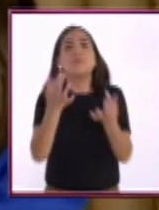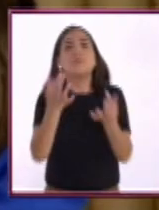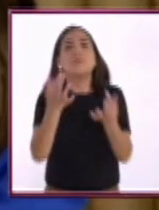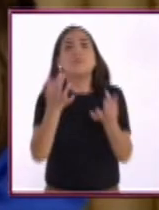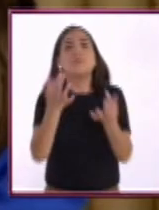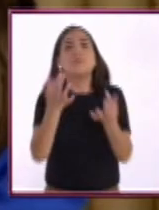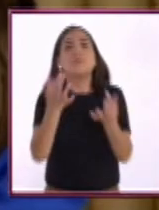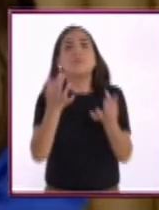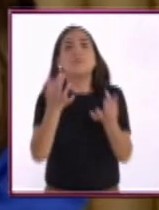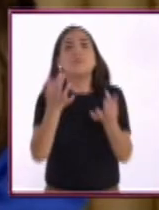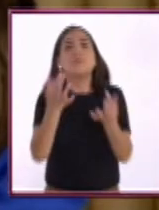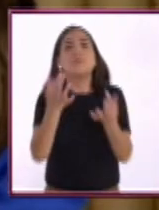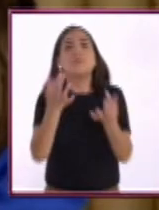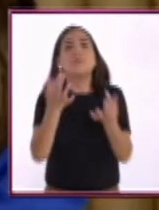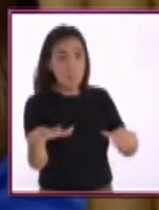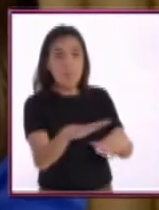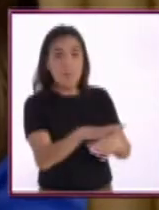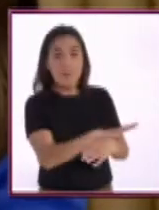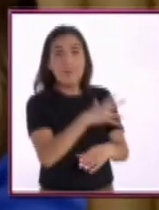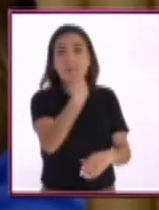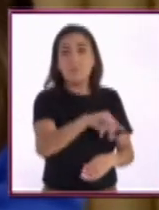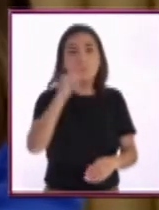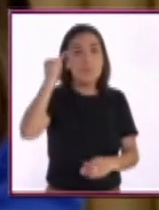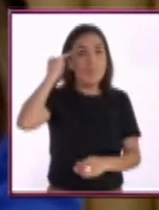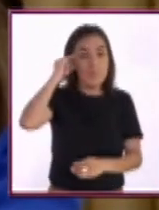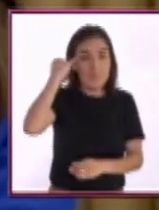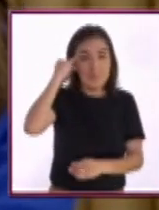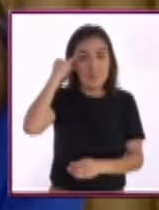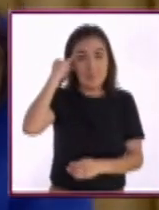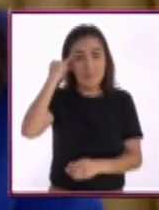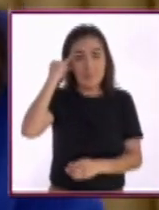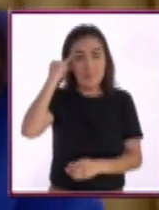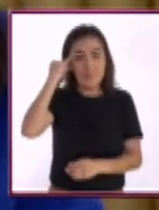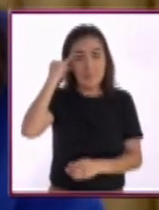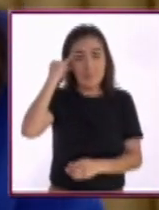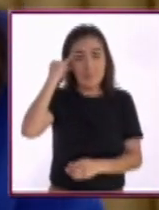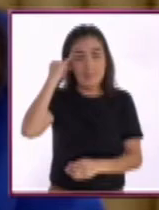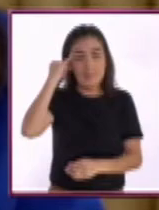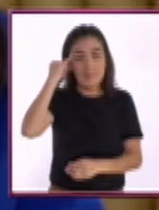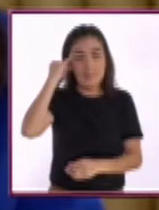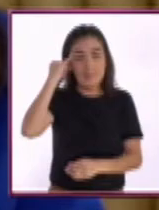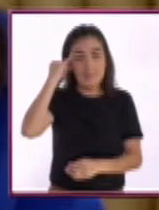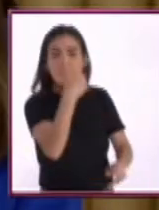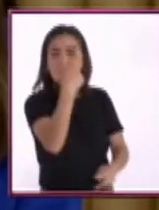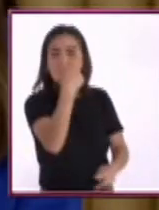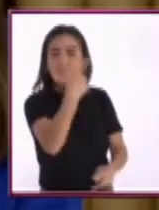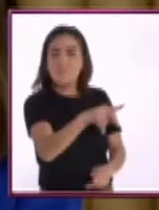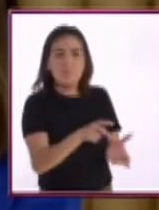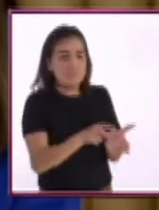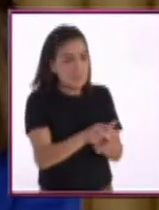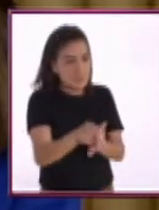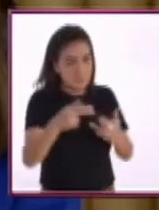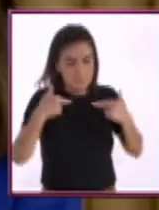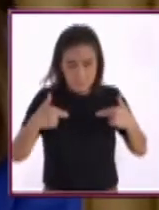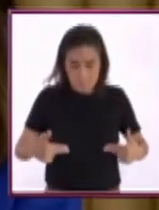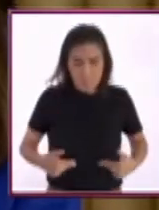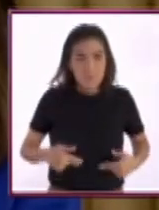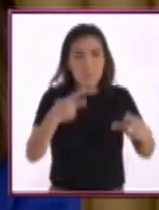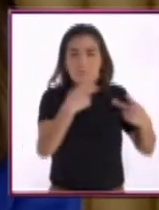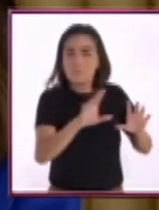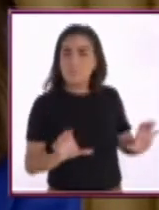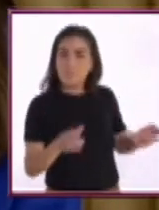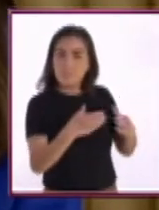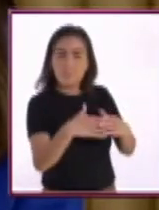importancia de que las ciudadanas indígenas tengan un... ...de sus humanos